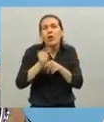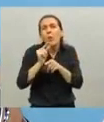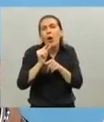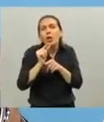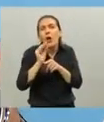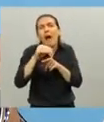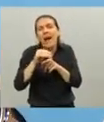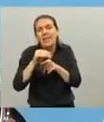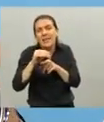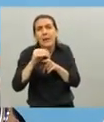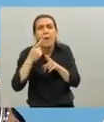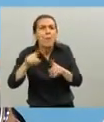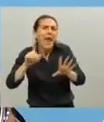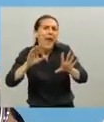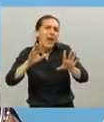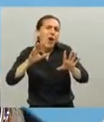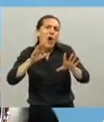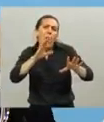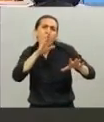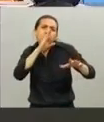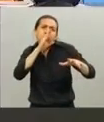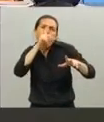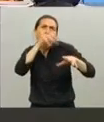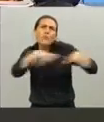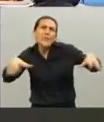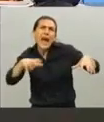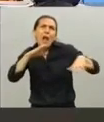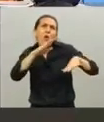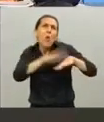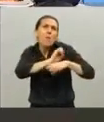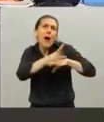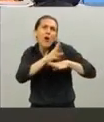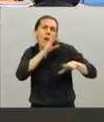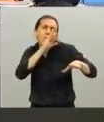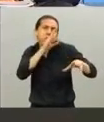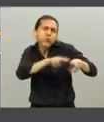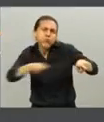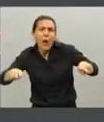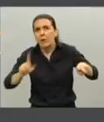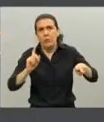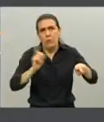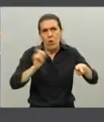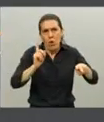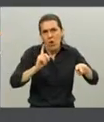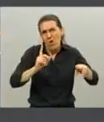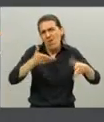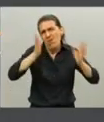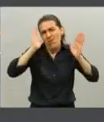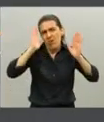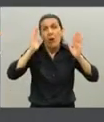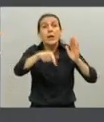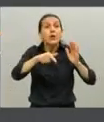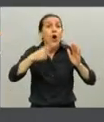plenamente ocupado, muy lejos. Y esto también es un éxito de la cuarentena.